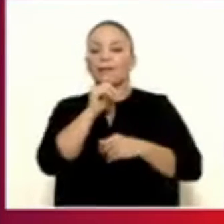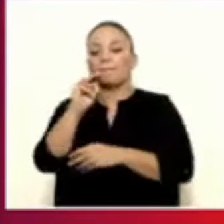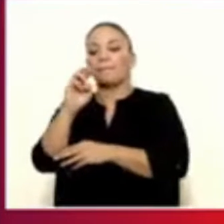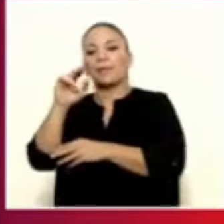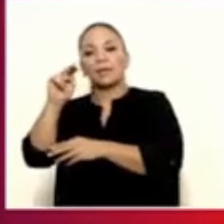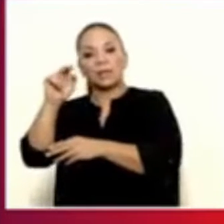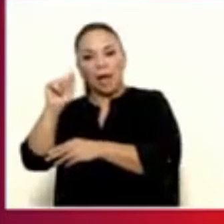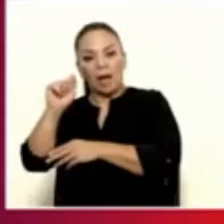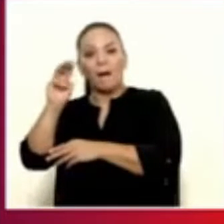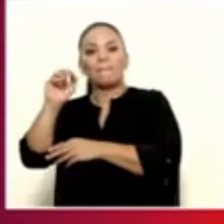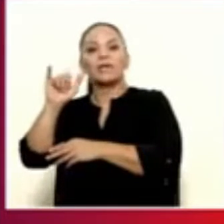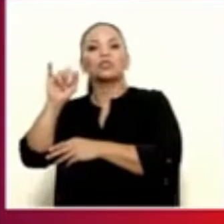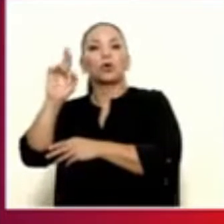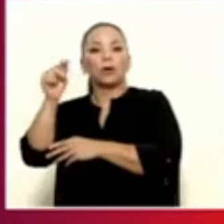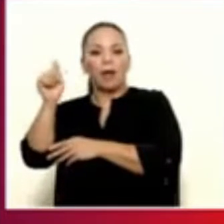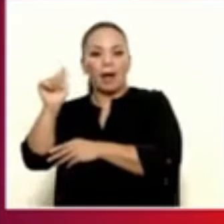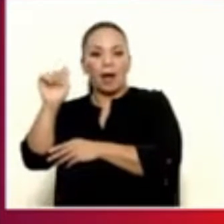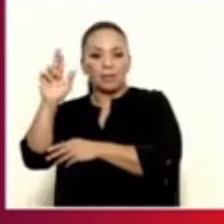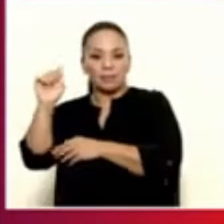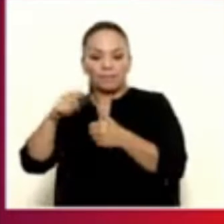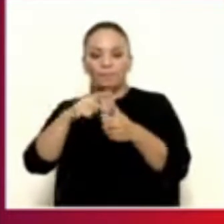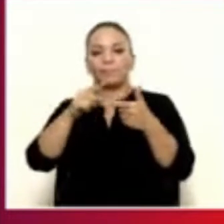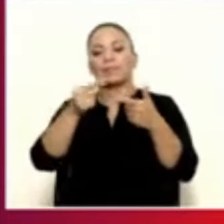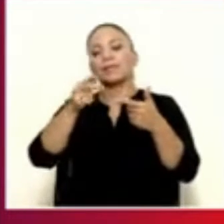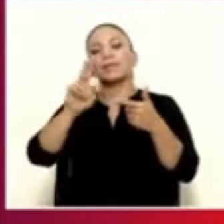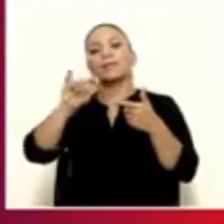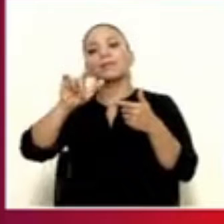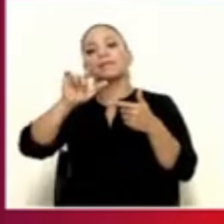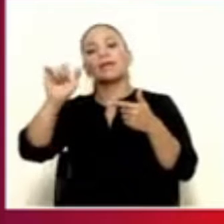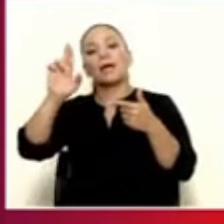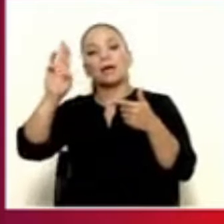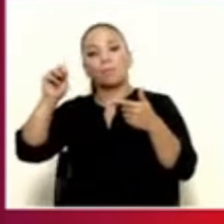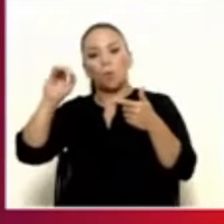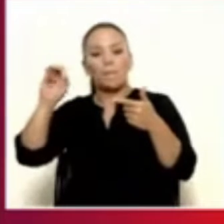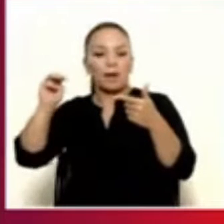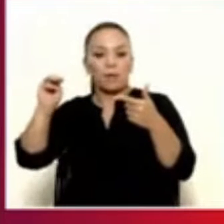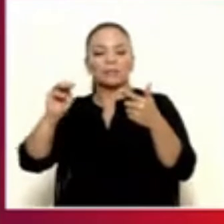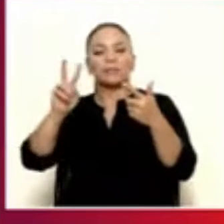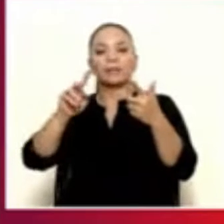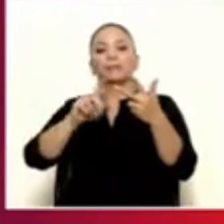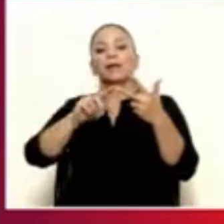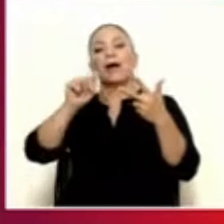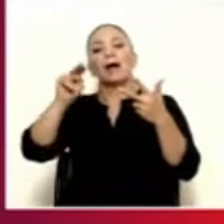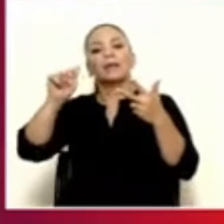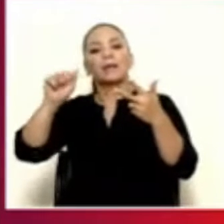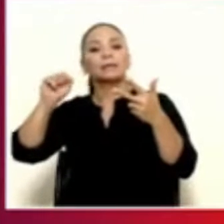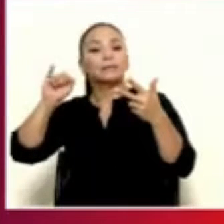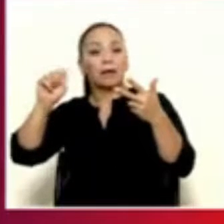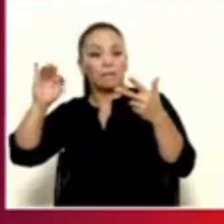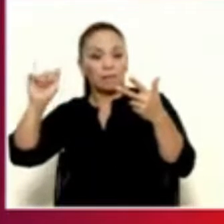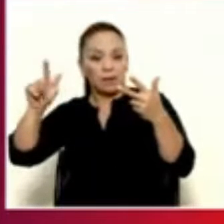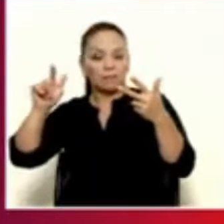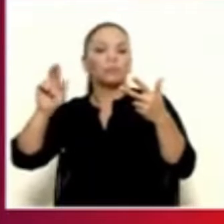Mayorga Arce, Guillermo Malabasi Vargas, Ana Isabel Ulate Herrera,